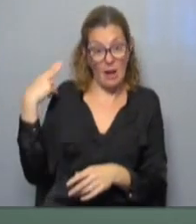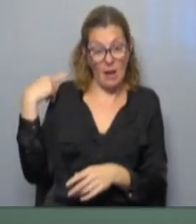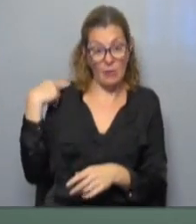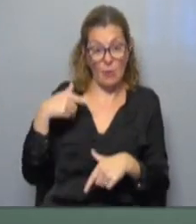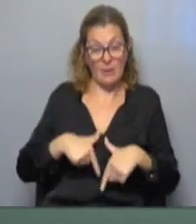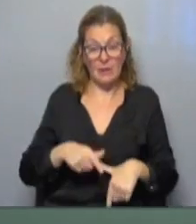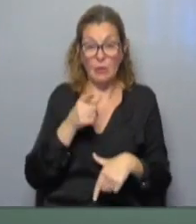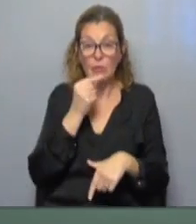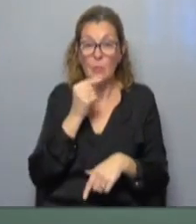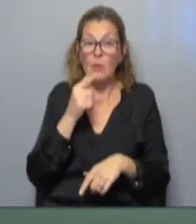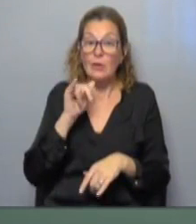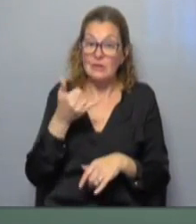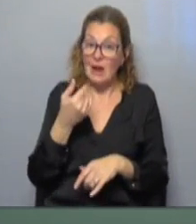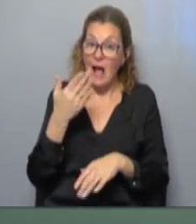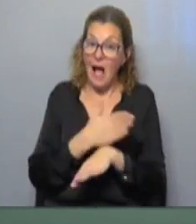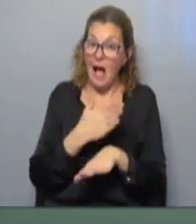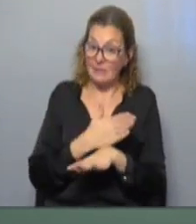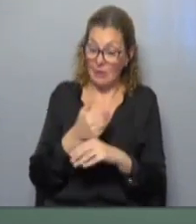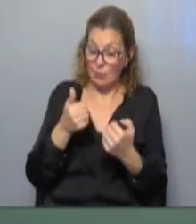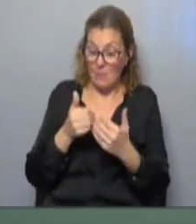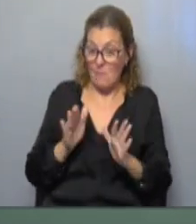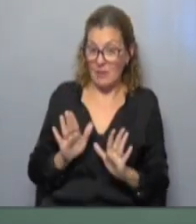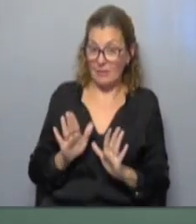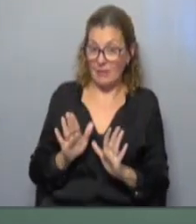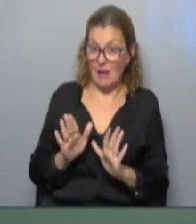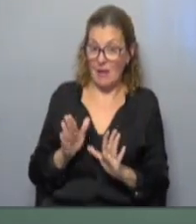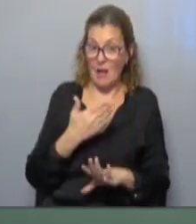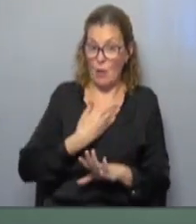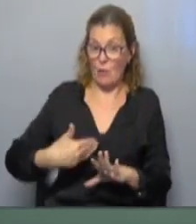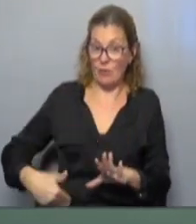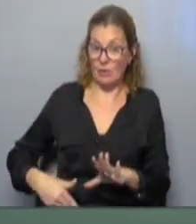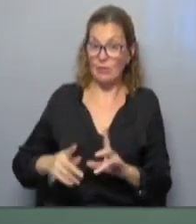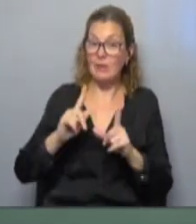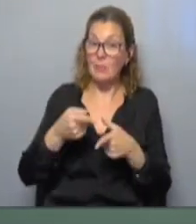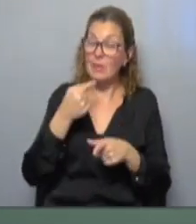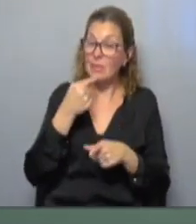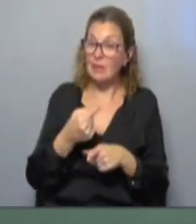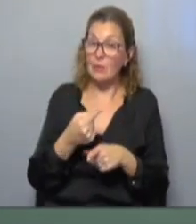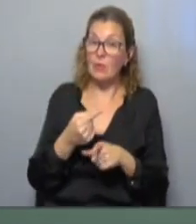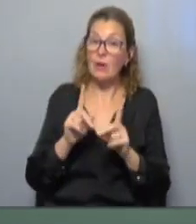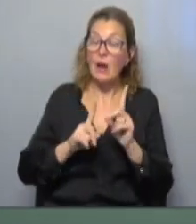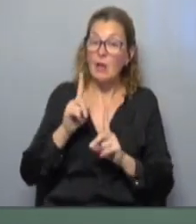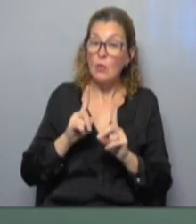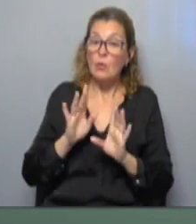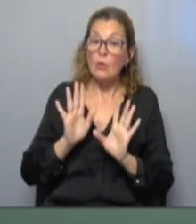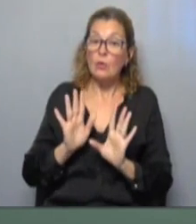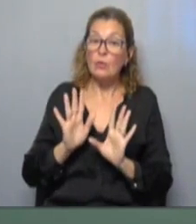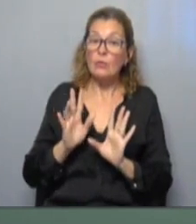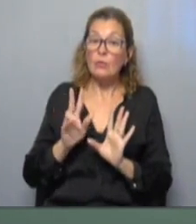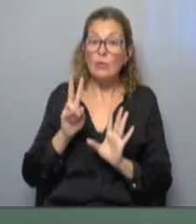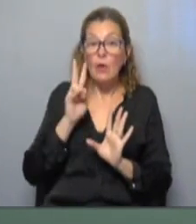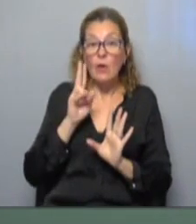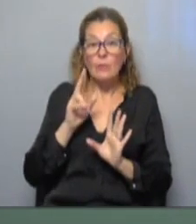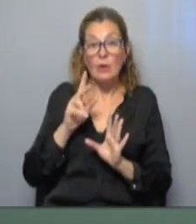Ministerio del Interior como ya se había hecho antes del comienzo del actual gobierno. También dijo que en algunas ocasiones no viene